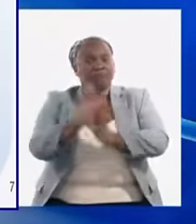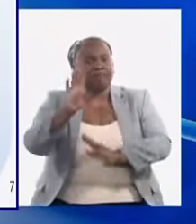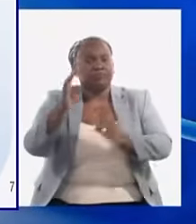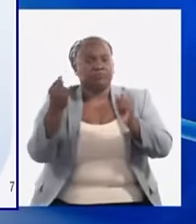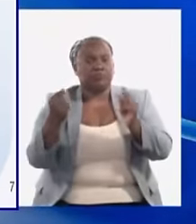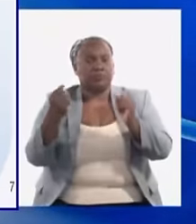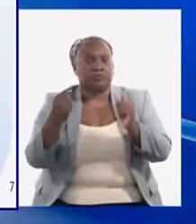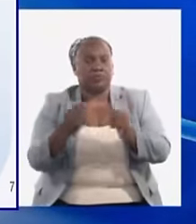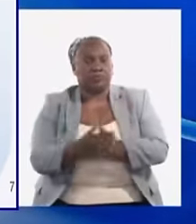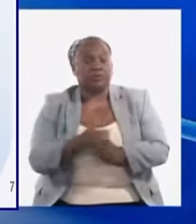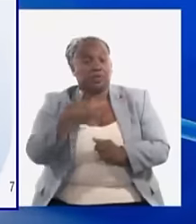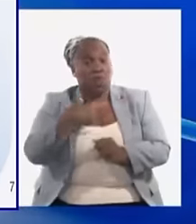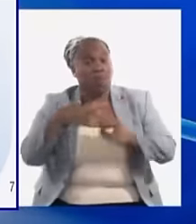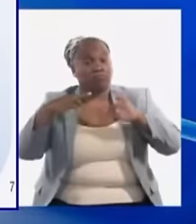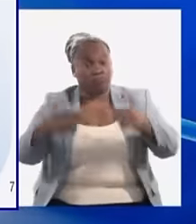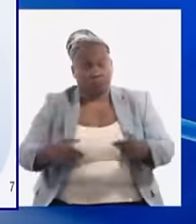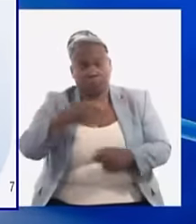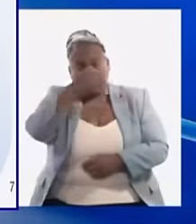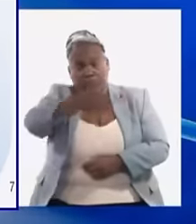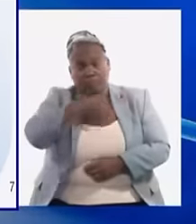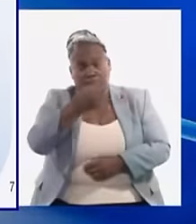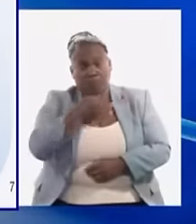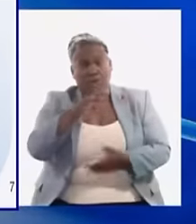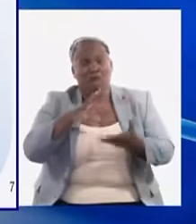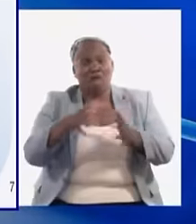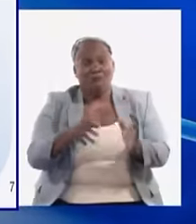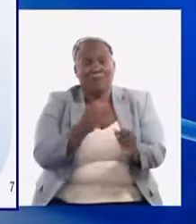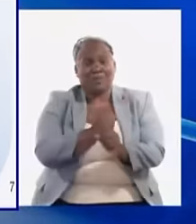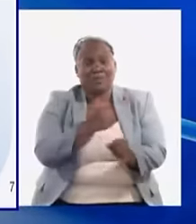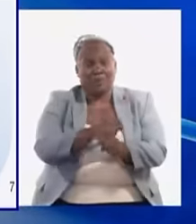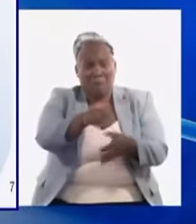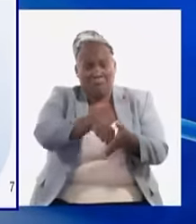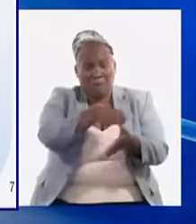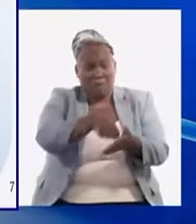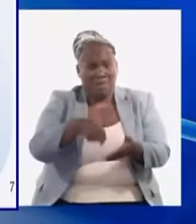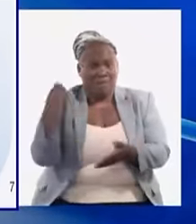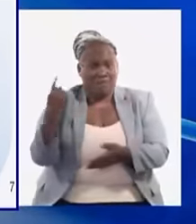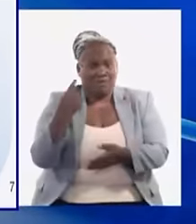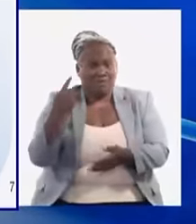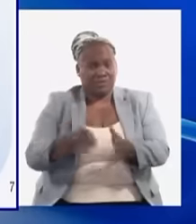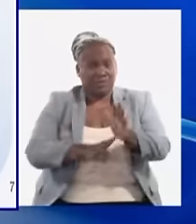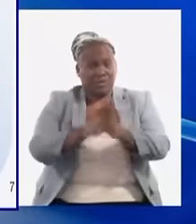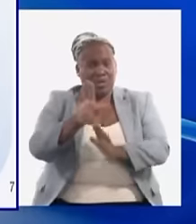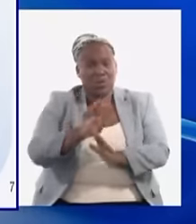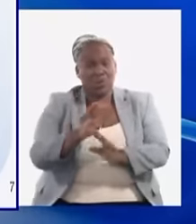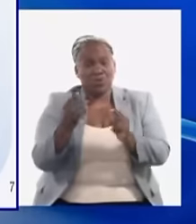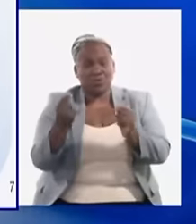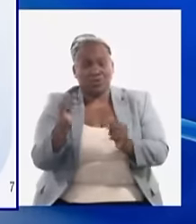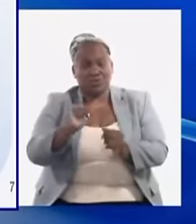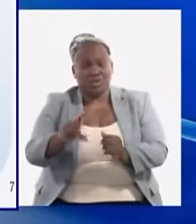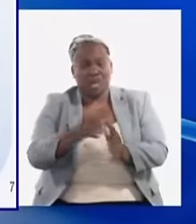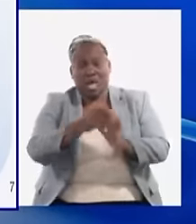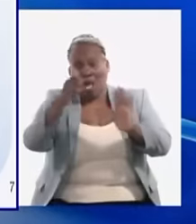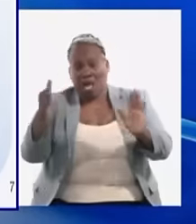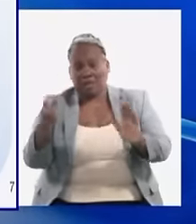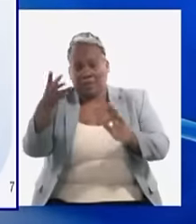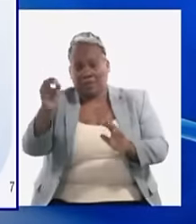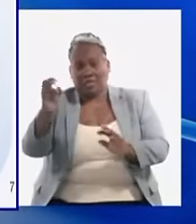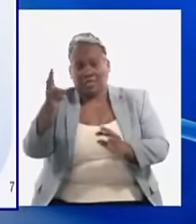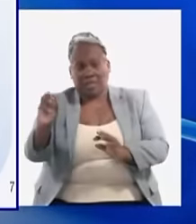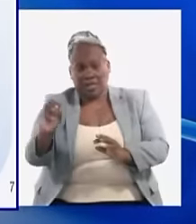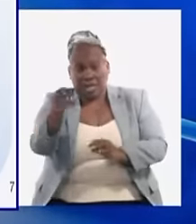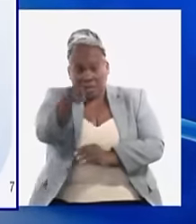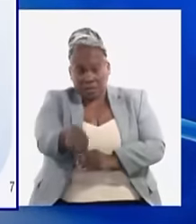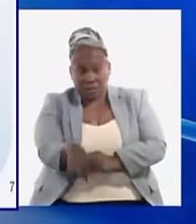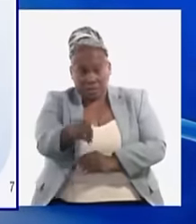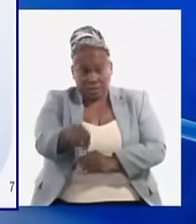Y yo ratifico que en nuestras estrategias del Plan Nacional de Desarrollo Económico y Social hasta el 2030 y su actualización